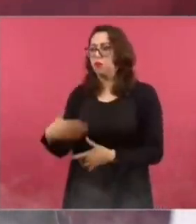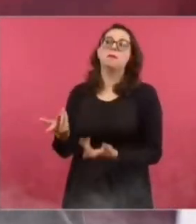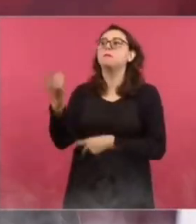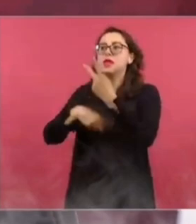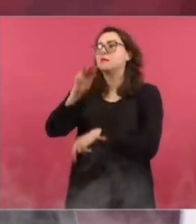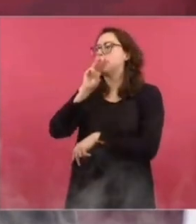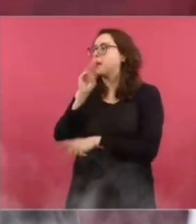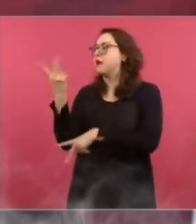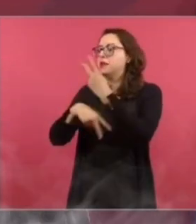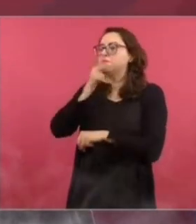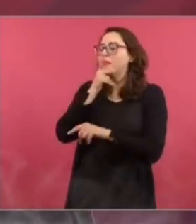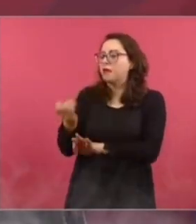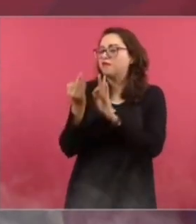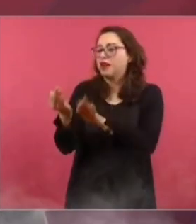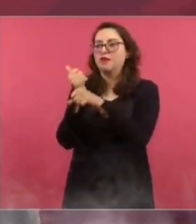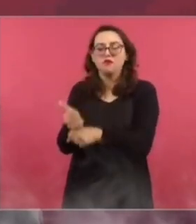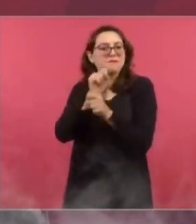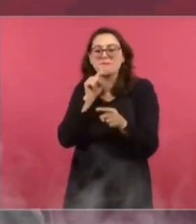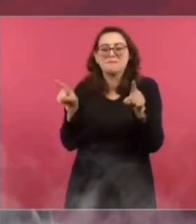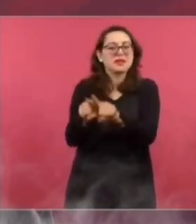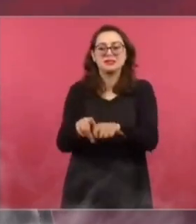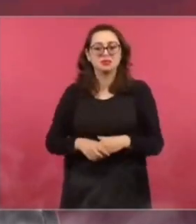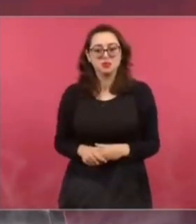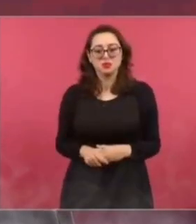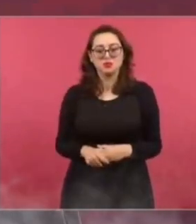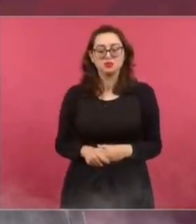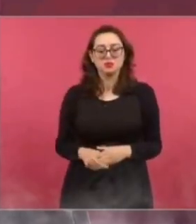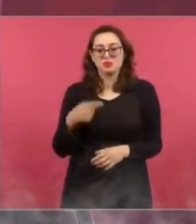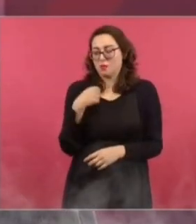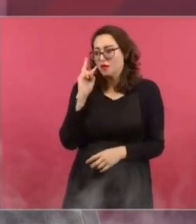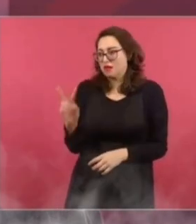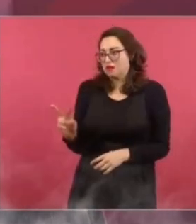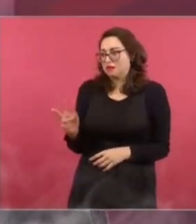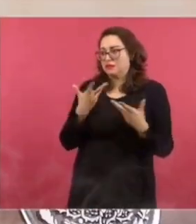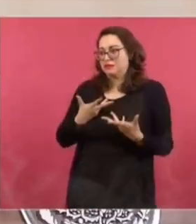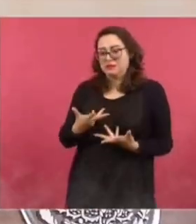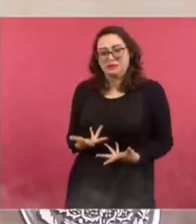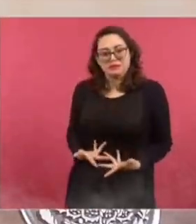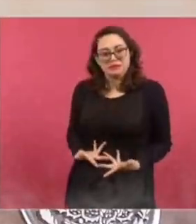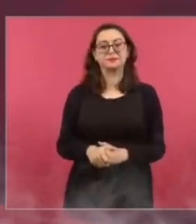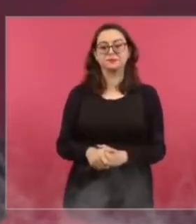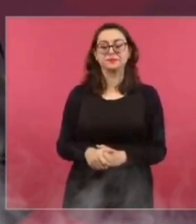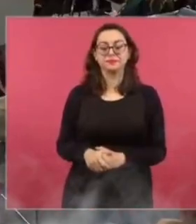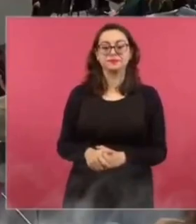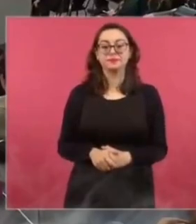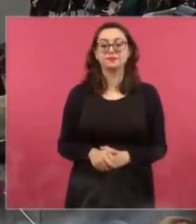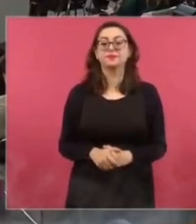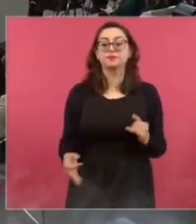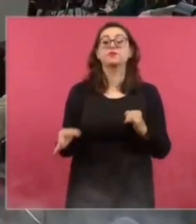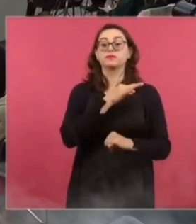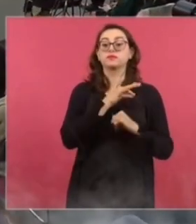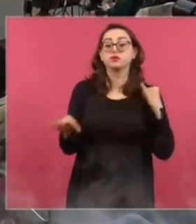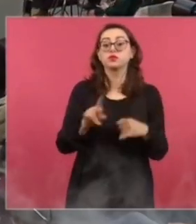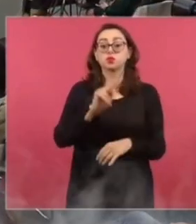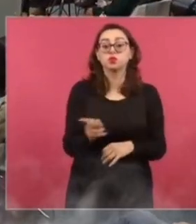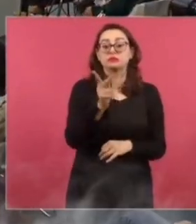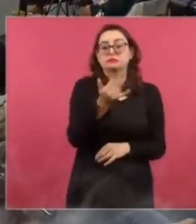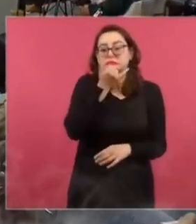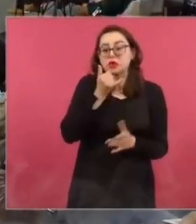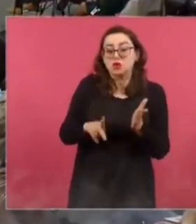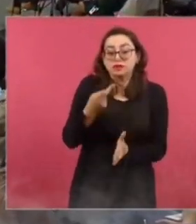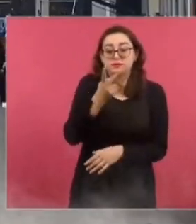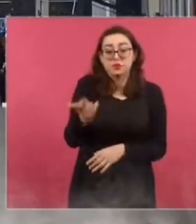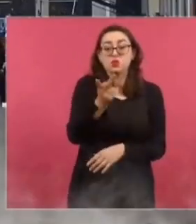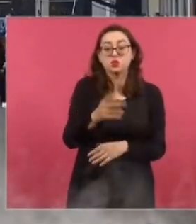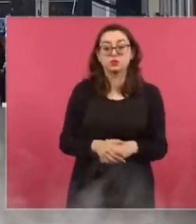¿qué veo? En cada ceremonia de reconocimiento, ¿qué les hacemos? Pueblo. Sobre el censo, y lamento la insistencia,